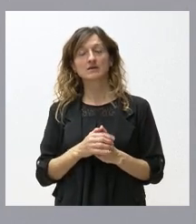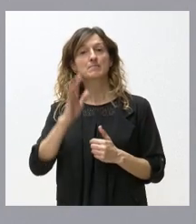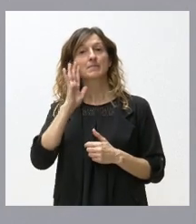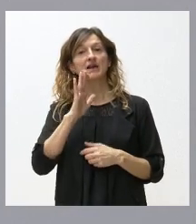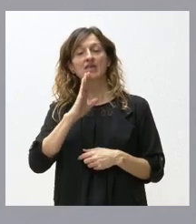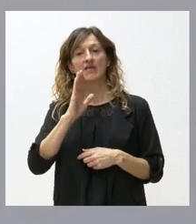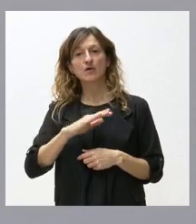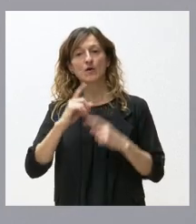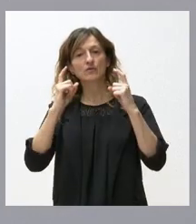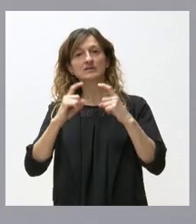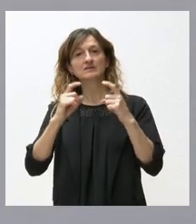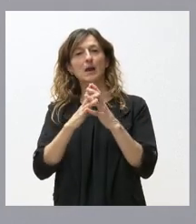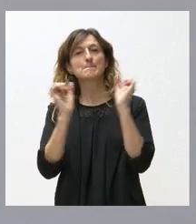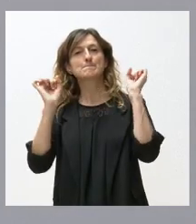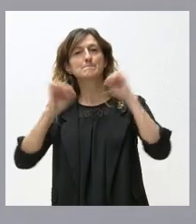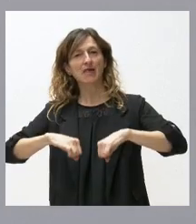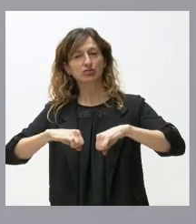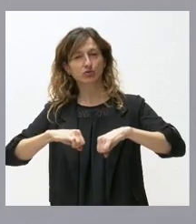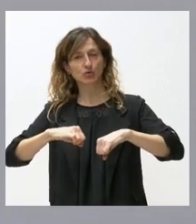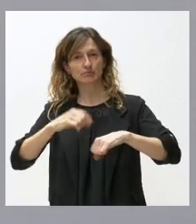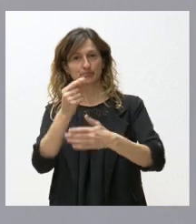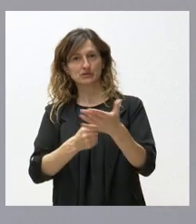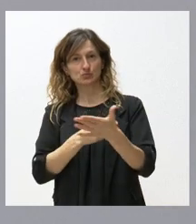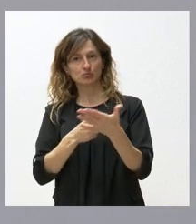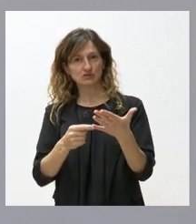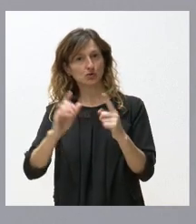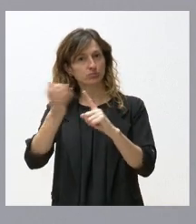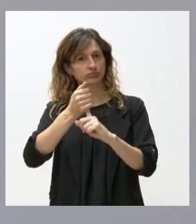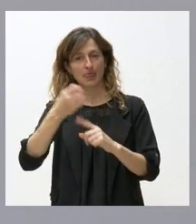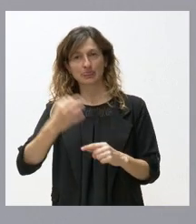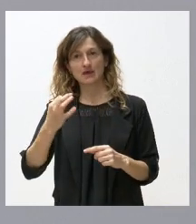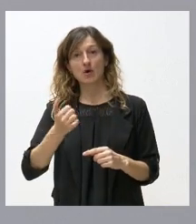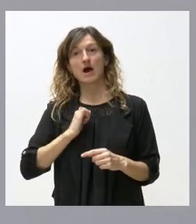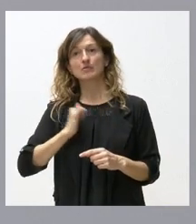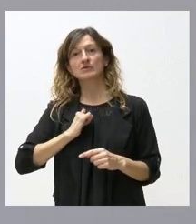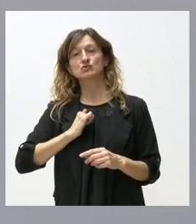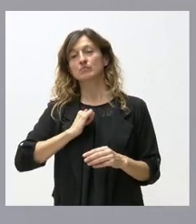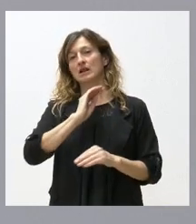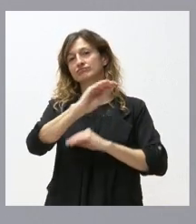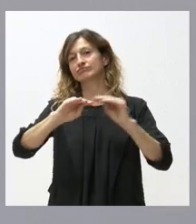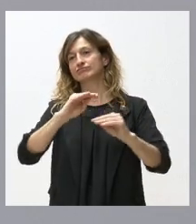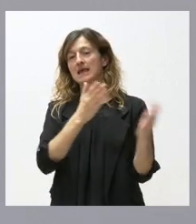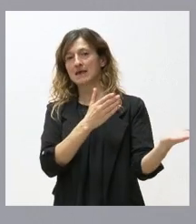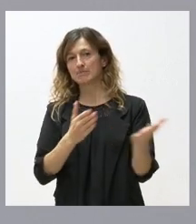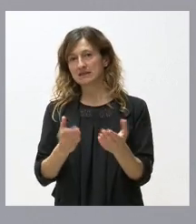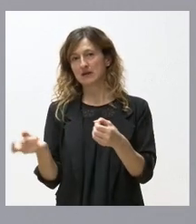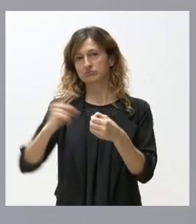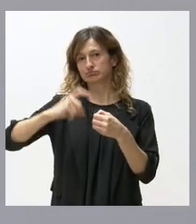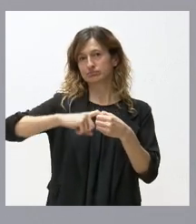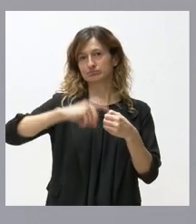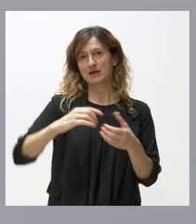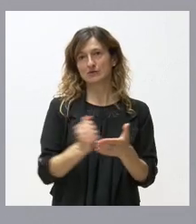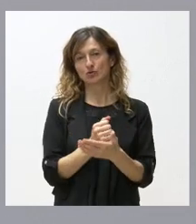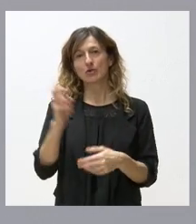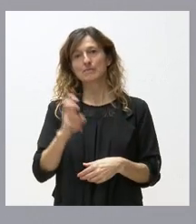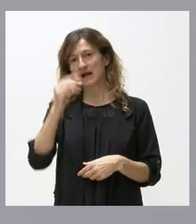alcanzar ese gran pacto presupuestario y aprovecho la ocasión que tengo para invitar a todos los grupos políticos para que se puedan sumar a él para que vengan con la